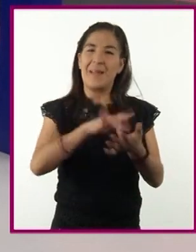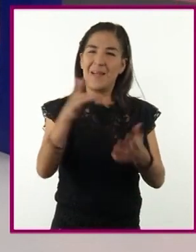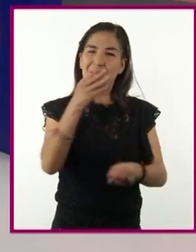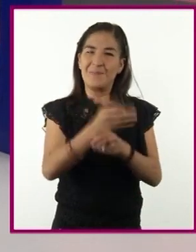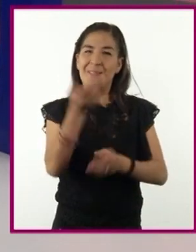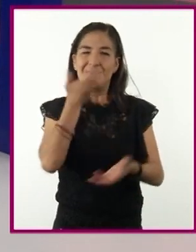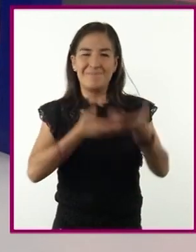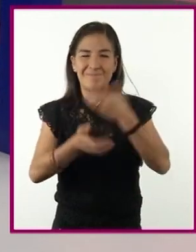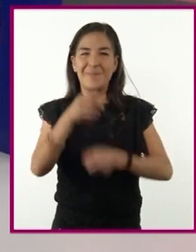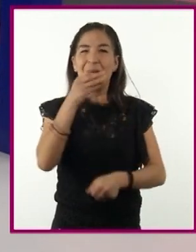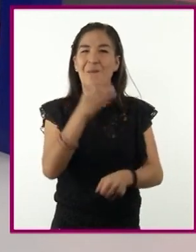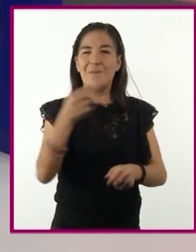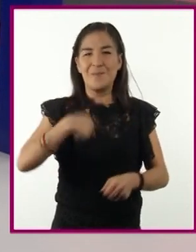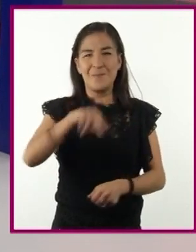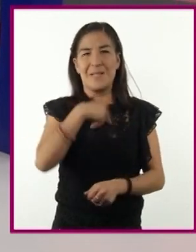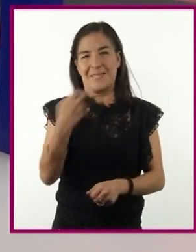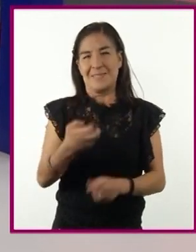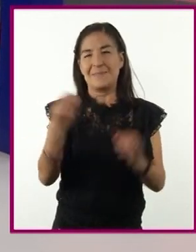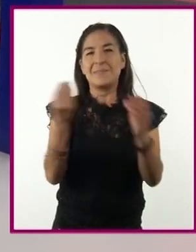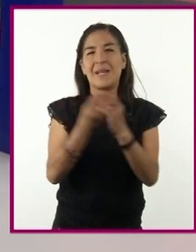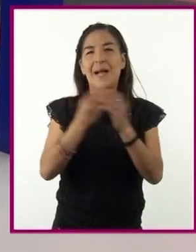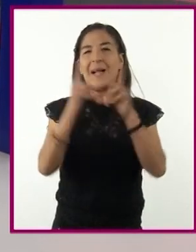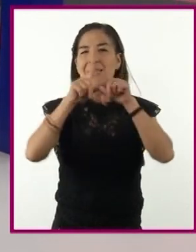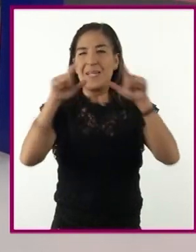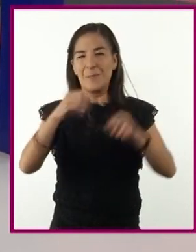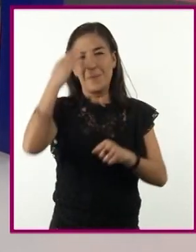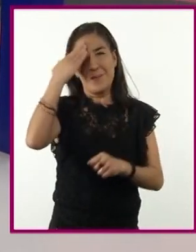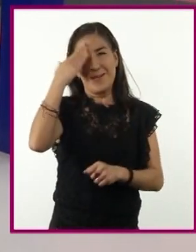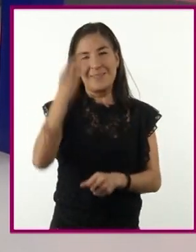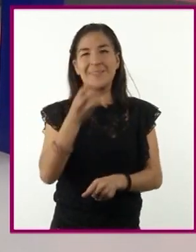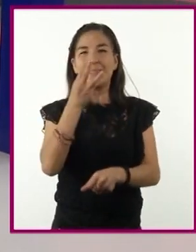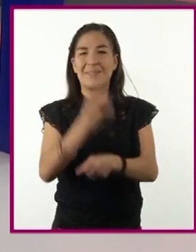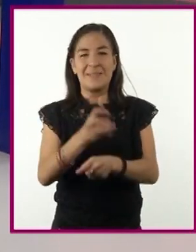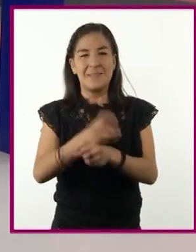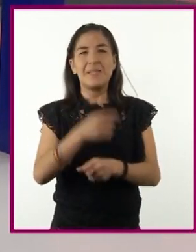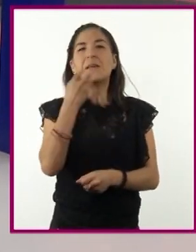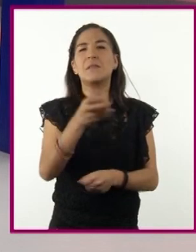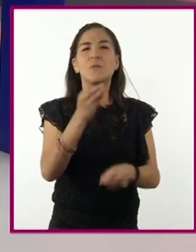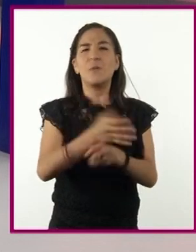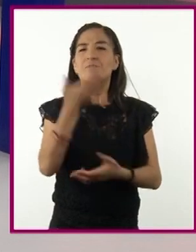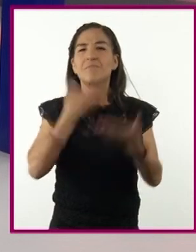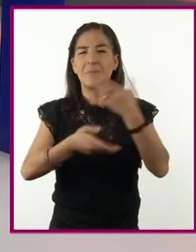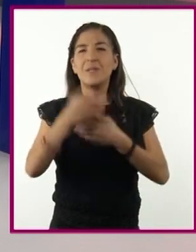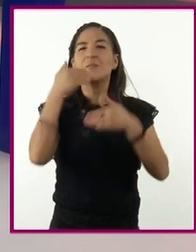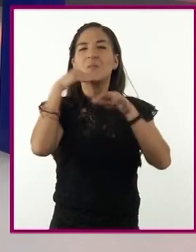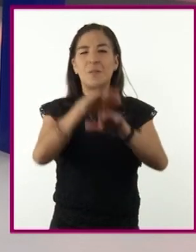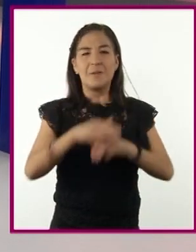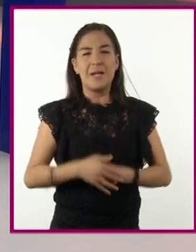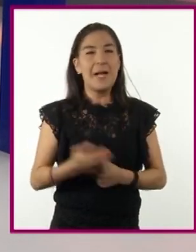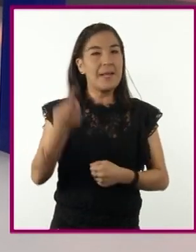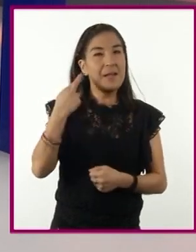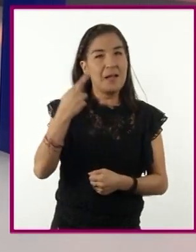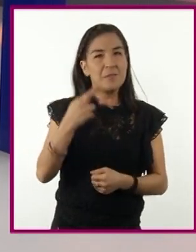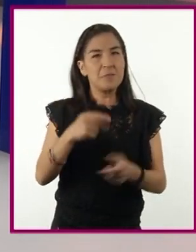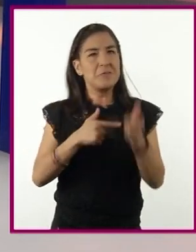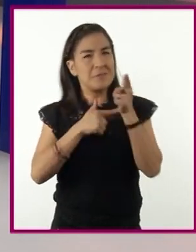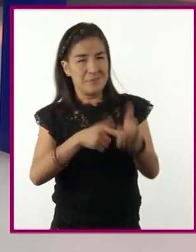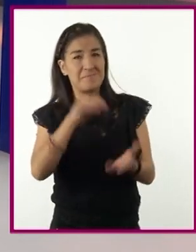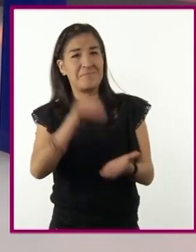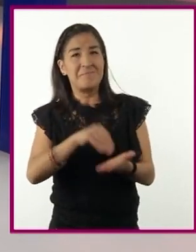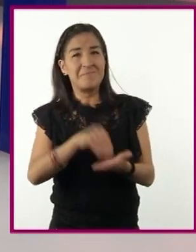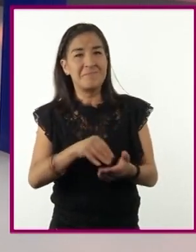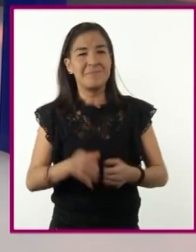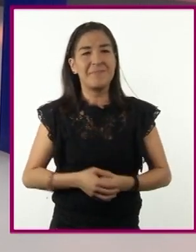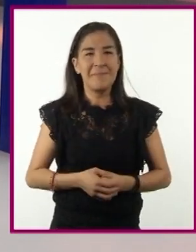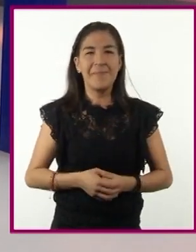compartir con nosotros esta sesión de Lengua Materna 3. En la que hemos compartido sobre la radio Sigue Vigente,